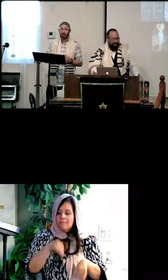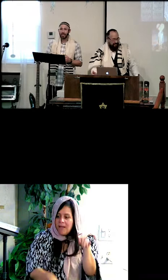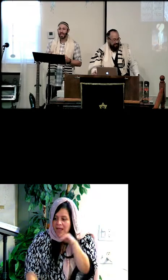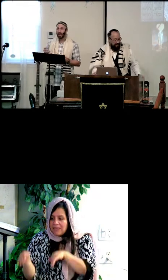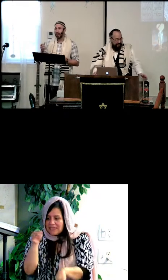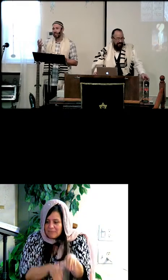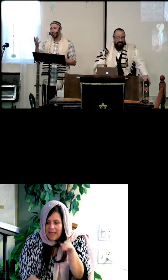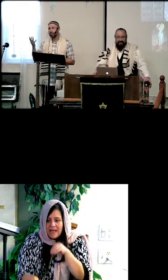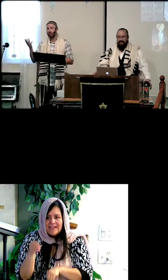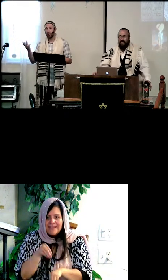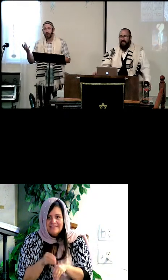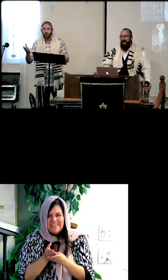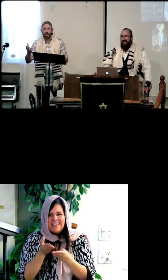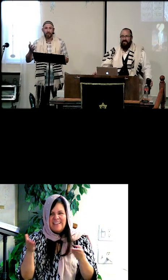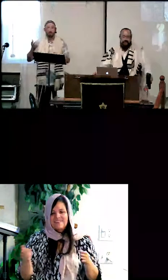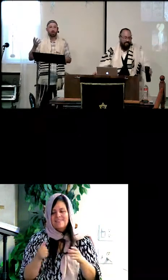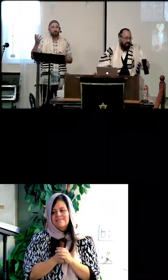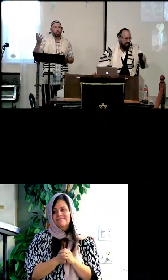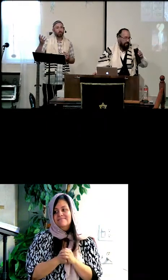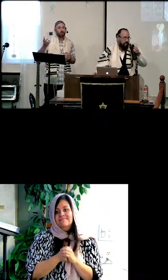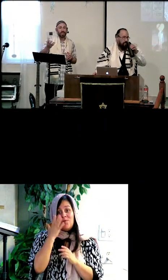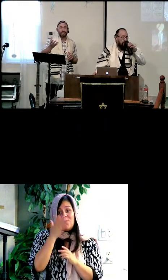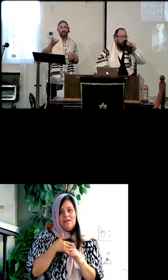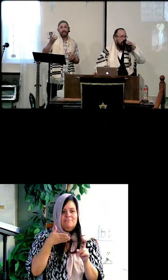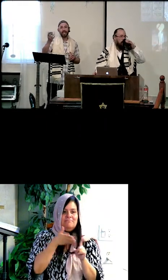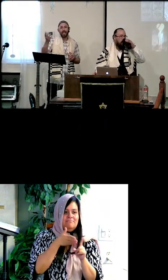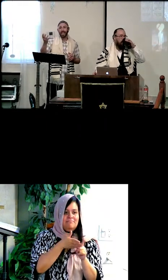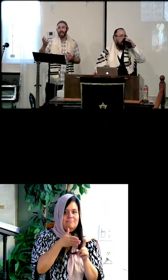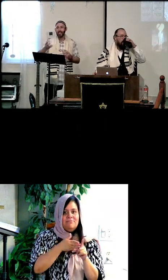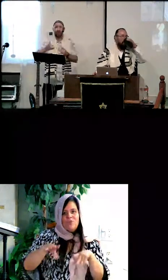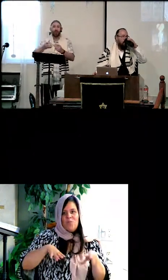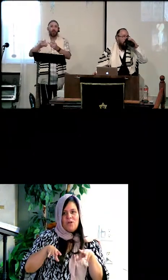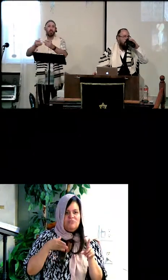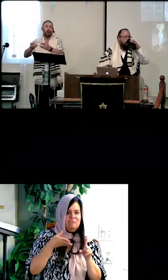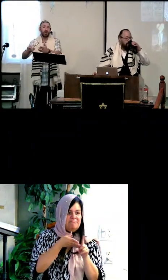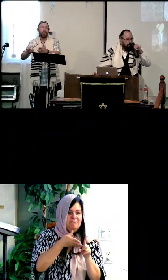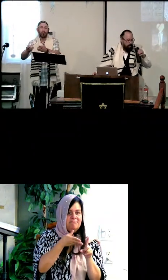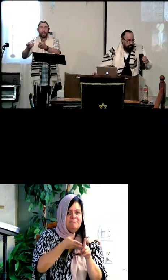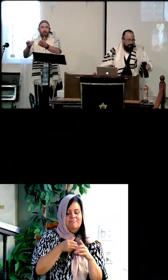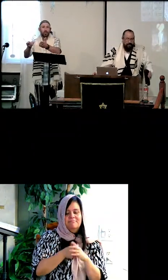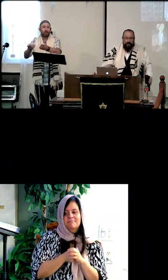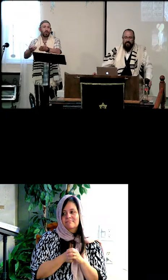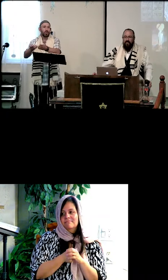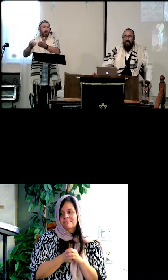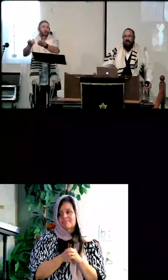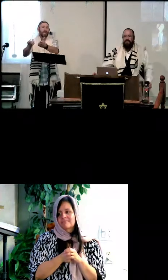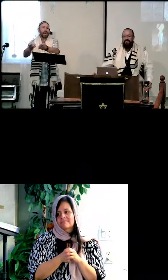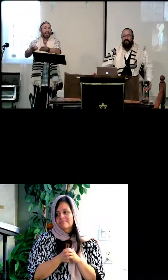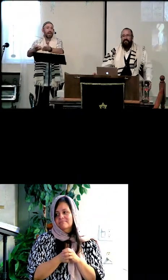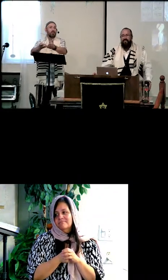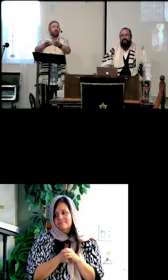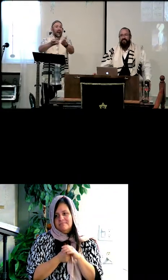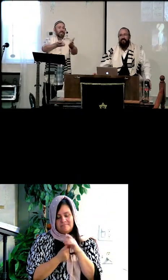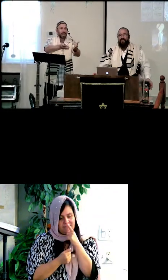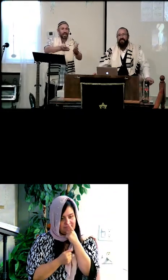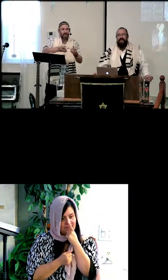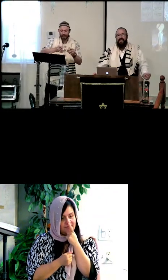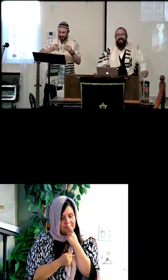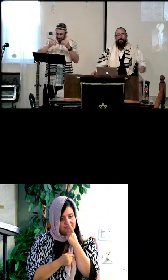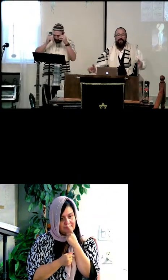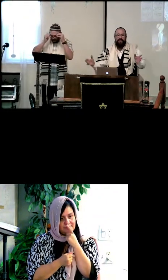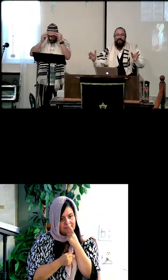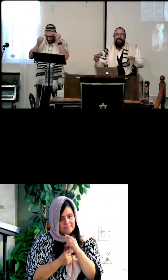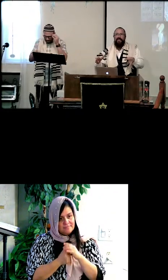Después de la persecución por medio de los rusos que estaban allí, y todo el pueblo, los pueblos judíos tenían que mudarse.